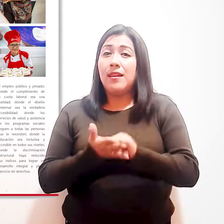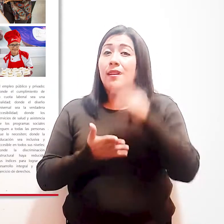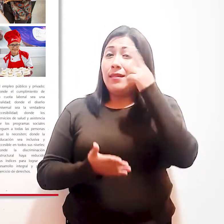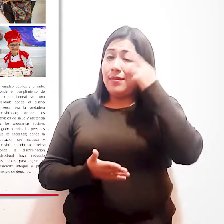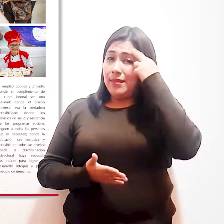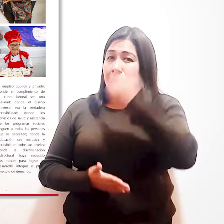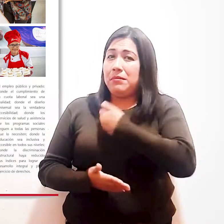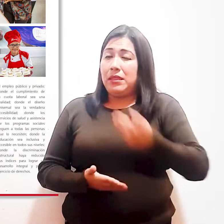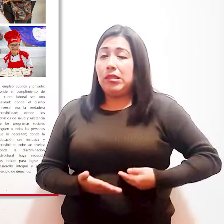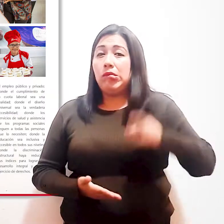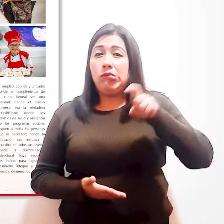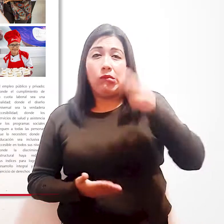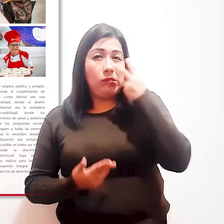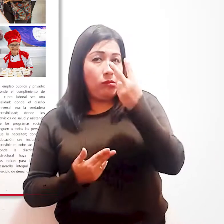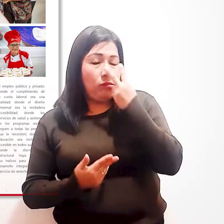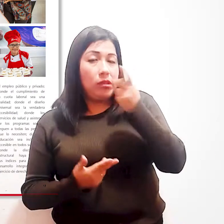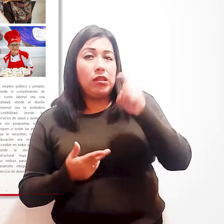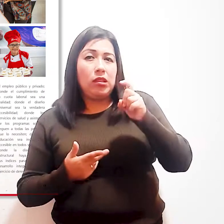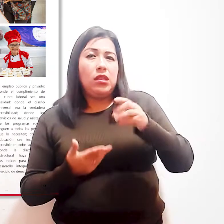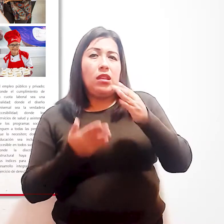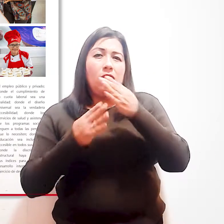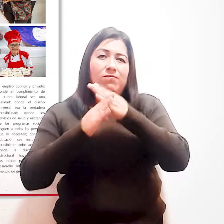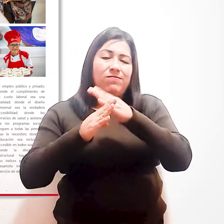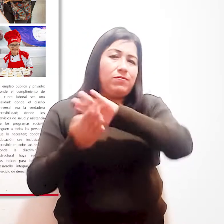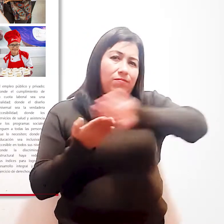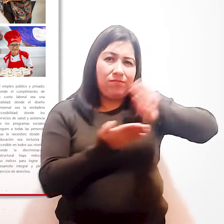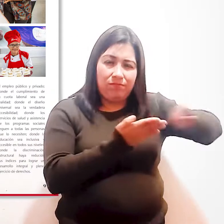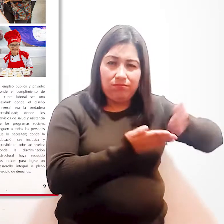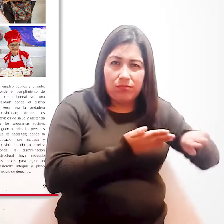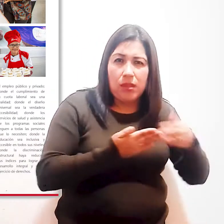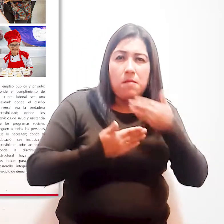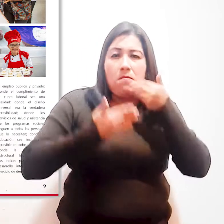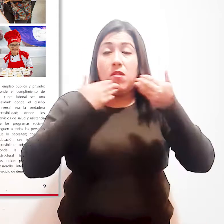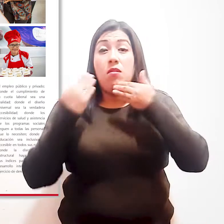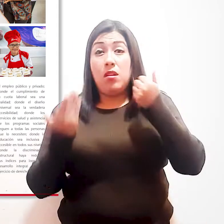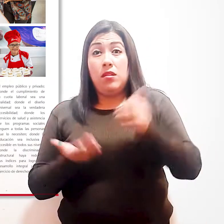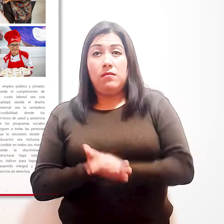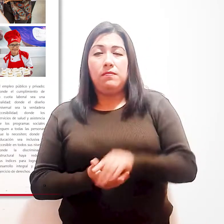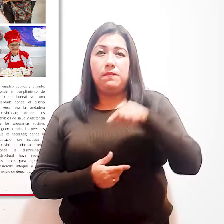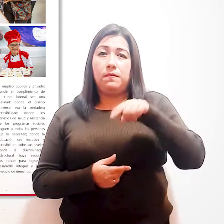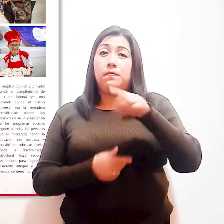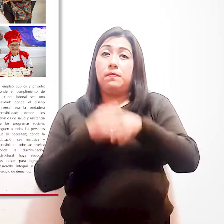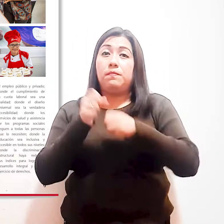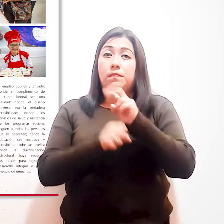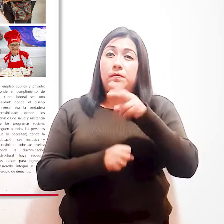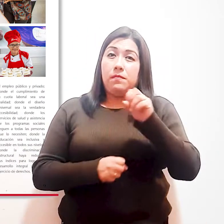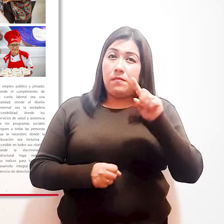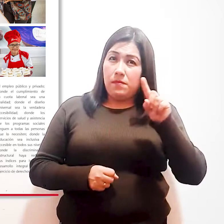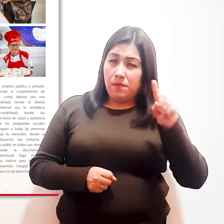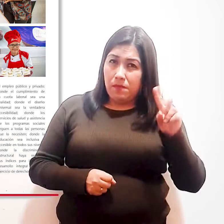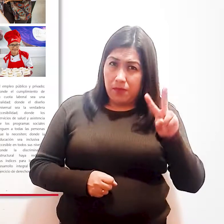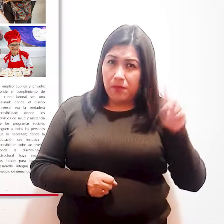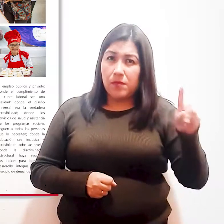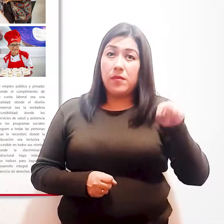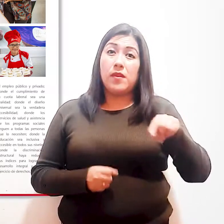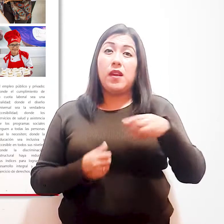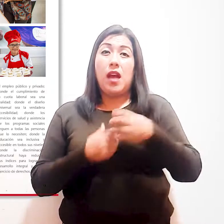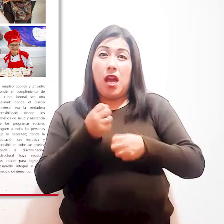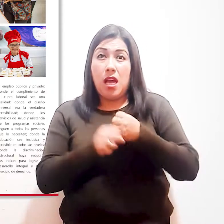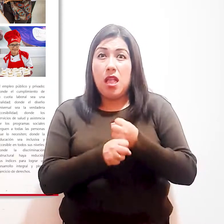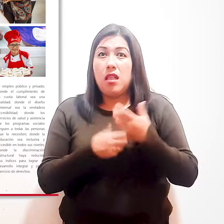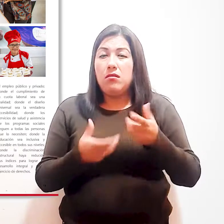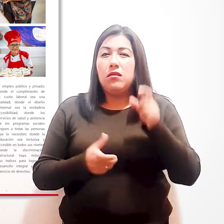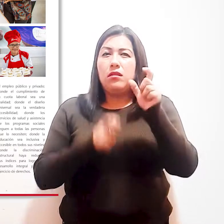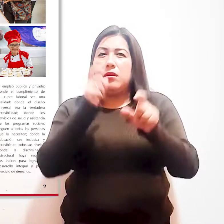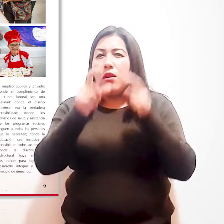el Estado avanza para reducir esas brechas. En los últimos 20 años, en Perú se han dado importantes hitos en cuanto a la atención de personas con